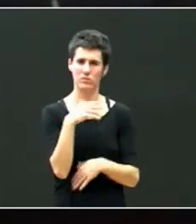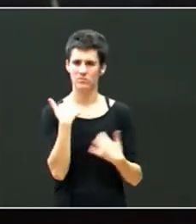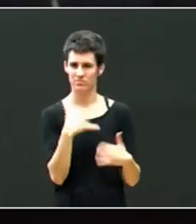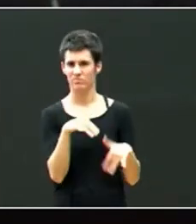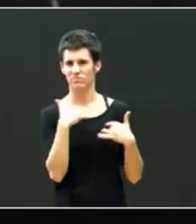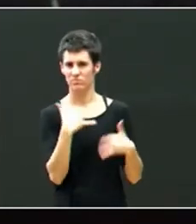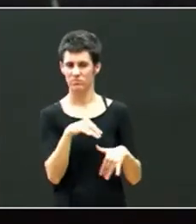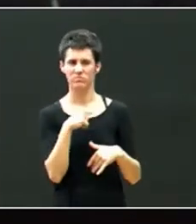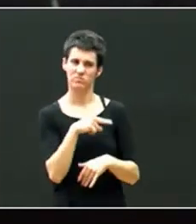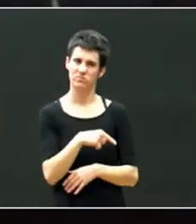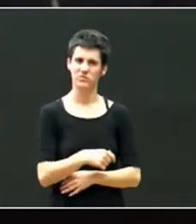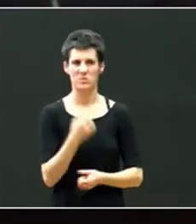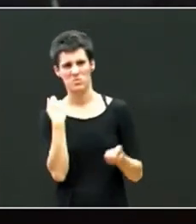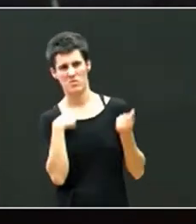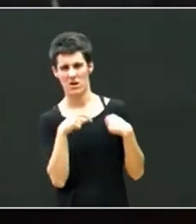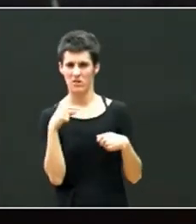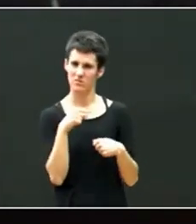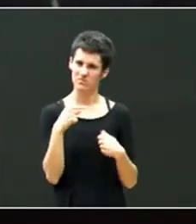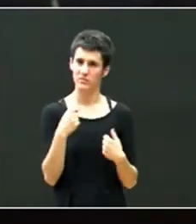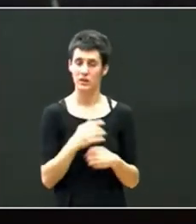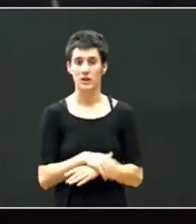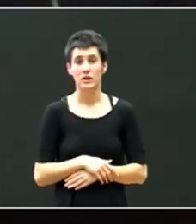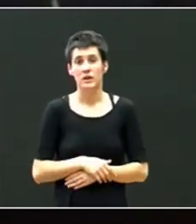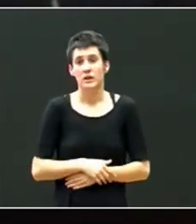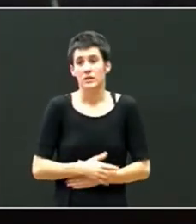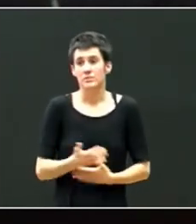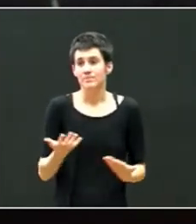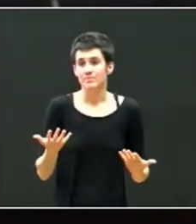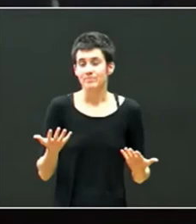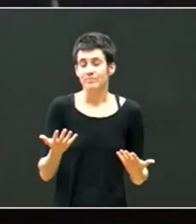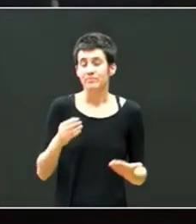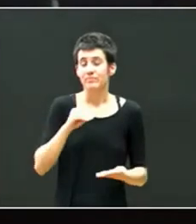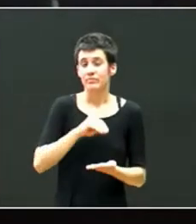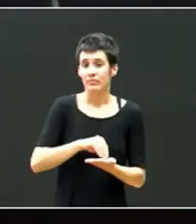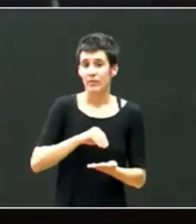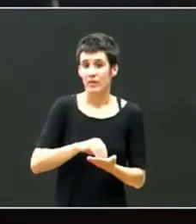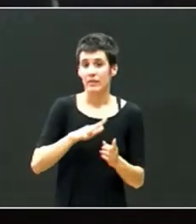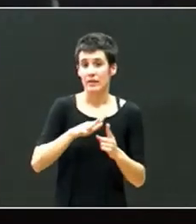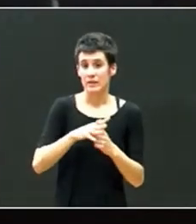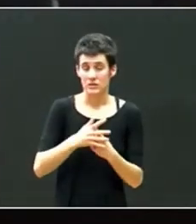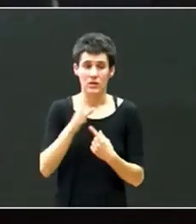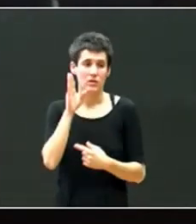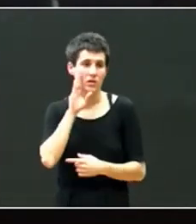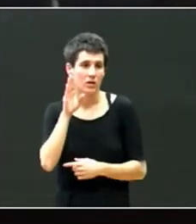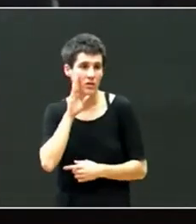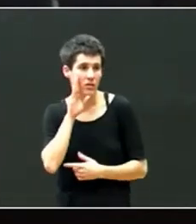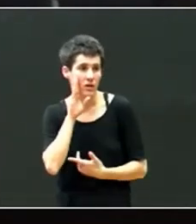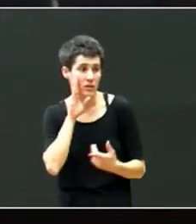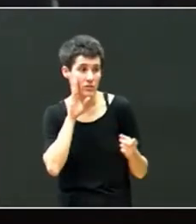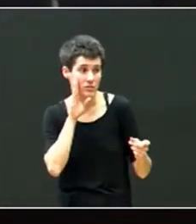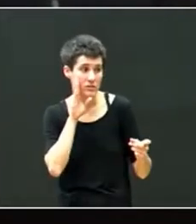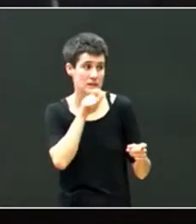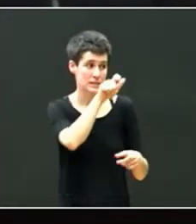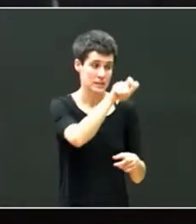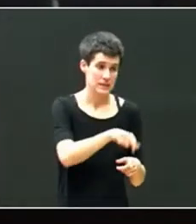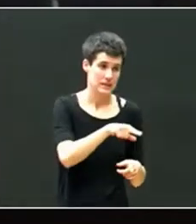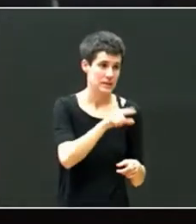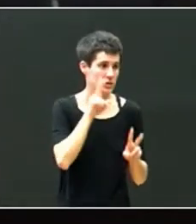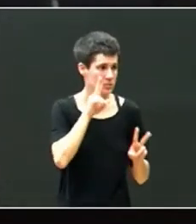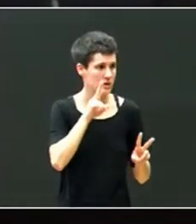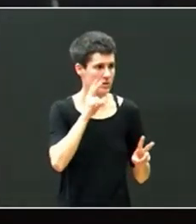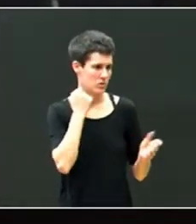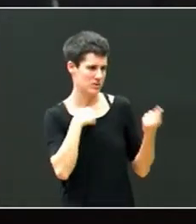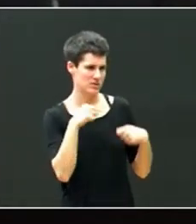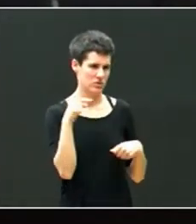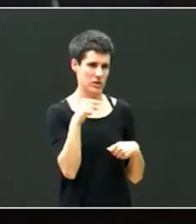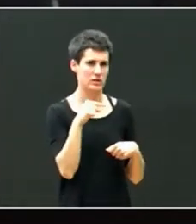tengo ese tipo de conductas aunque no lo parezca es un disfraz del adolescente o del niño que